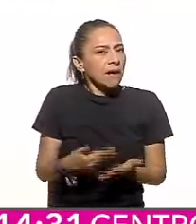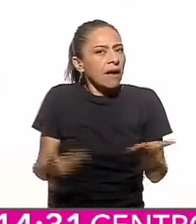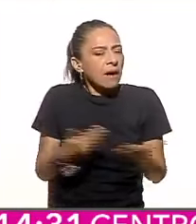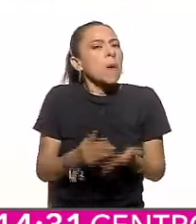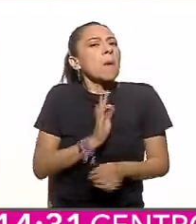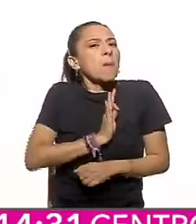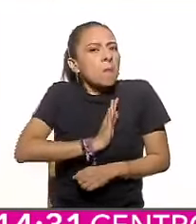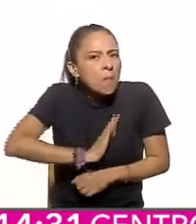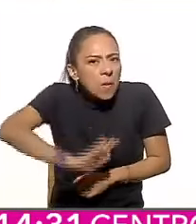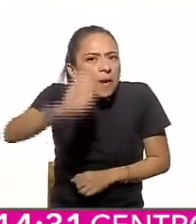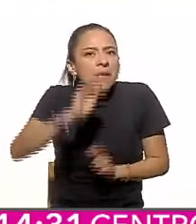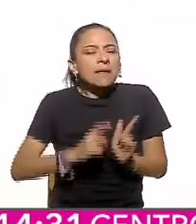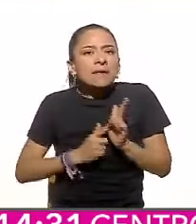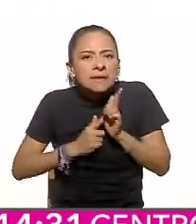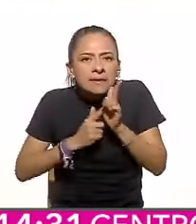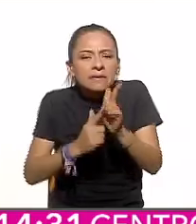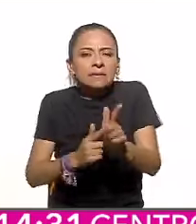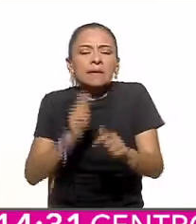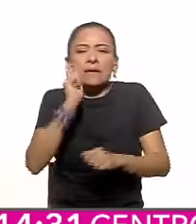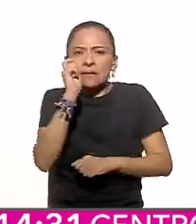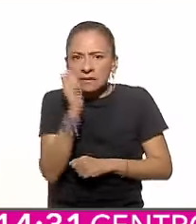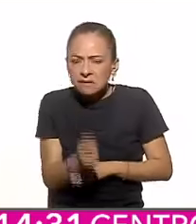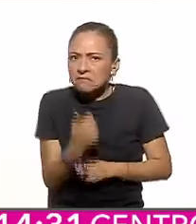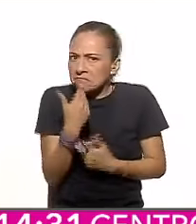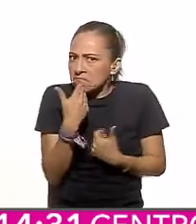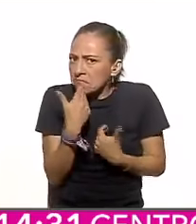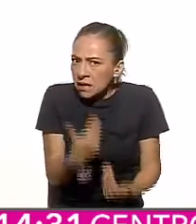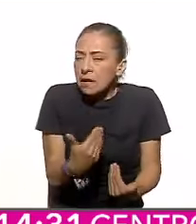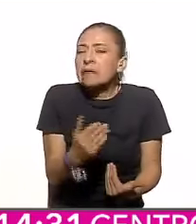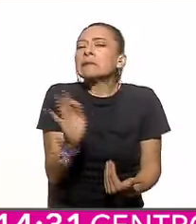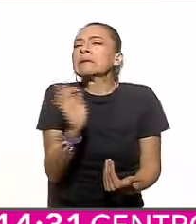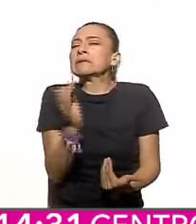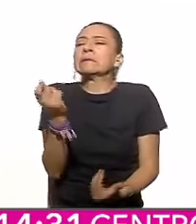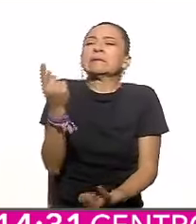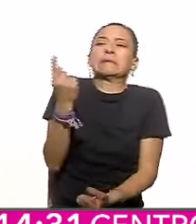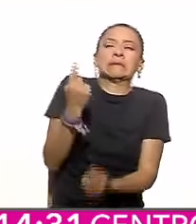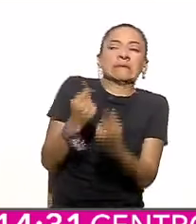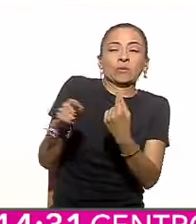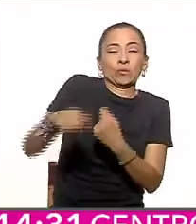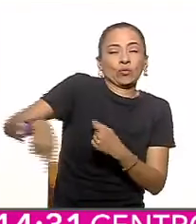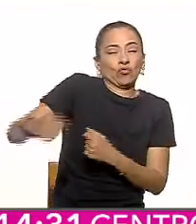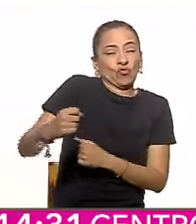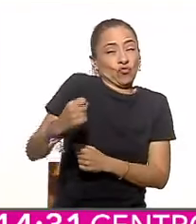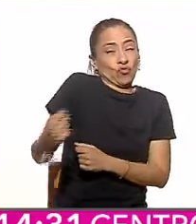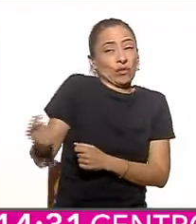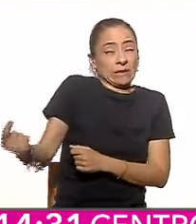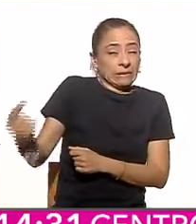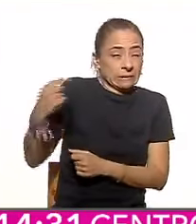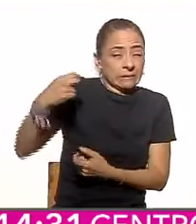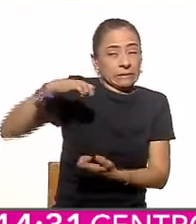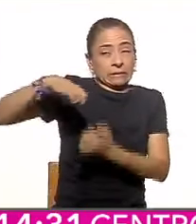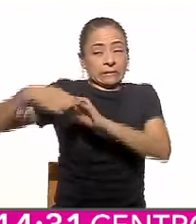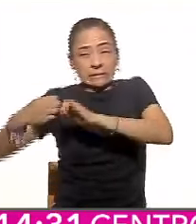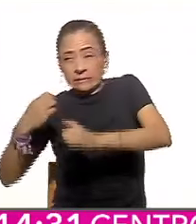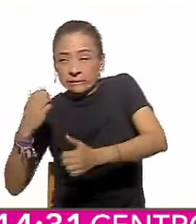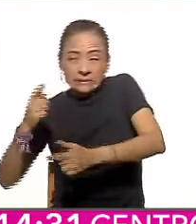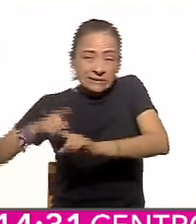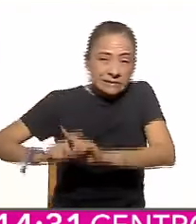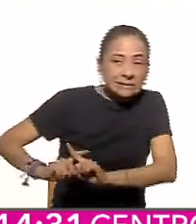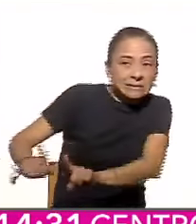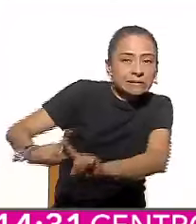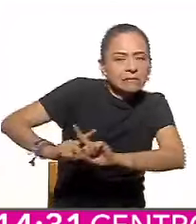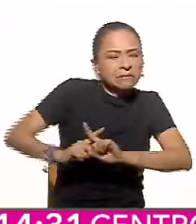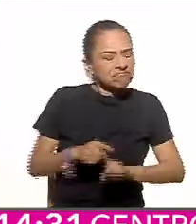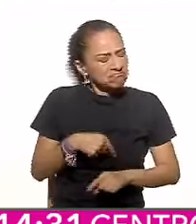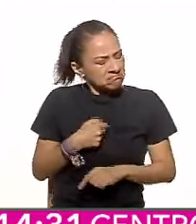condiciones de desventaja incluso con sus más feroces adversarios y de respetar plenamente